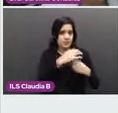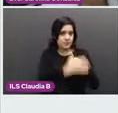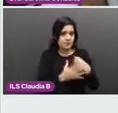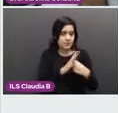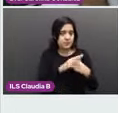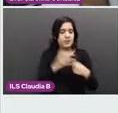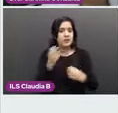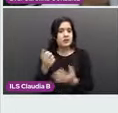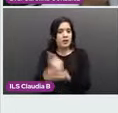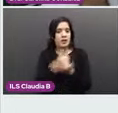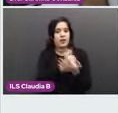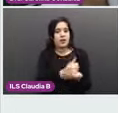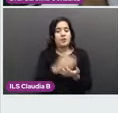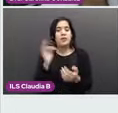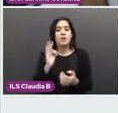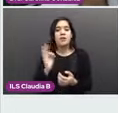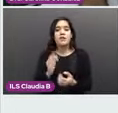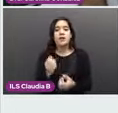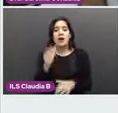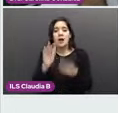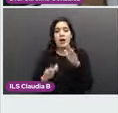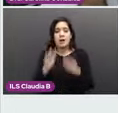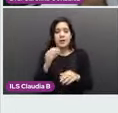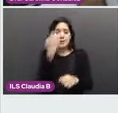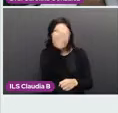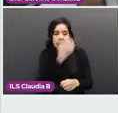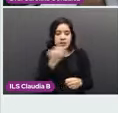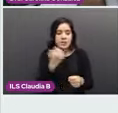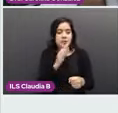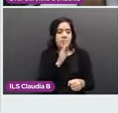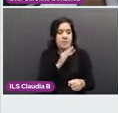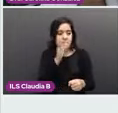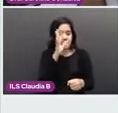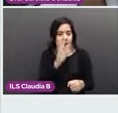encuentra, no se observa por estudios previos. Siguiente.